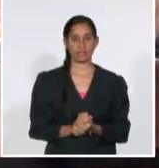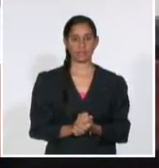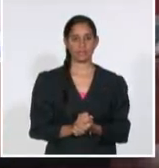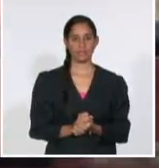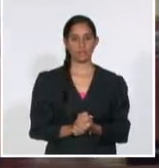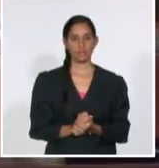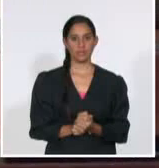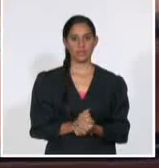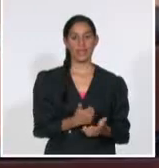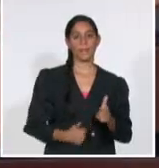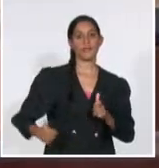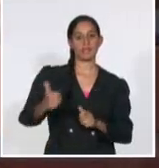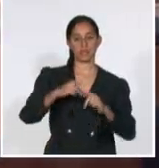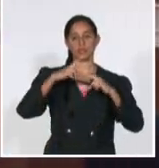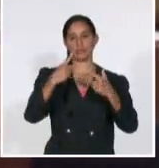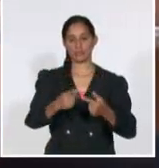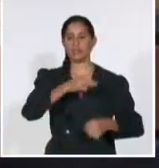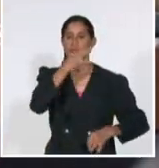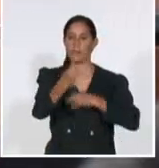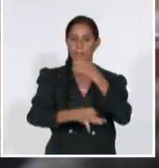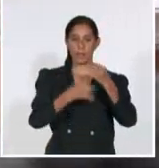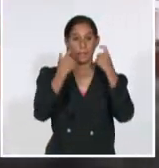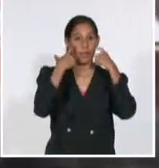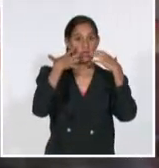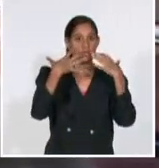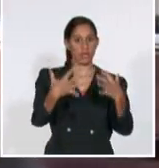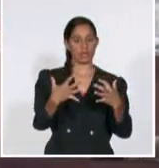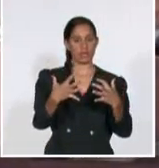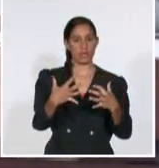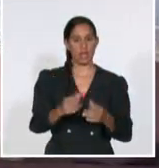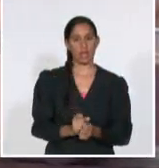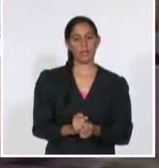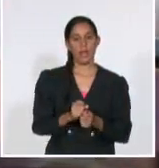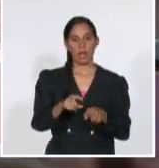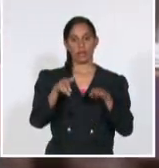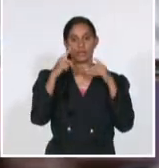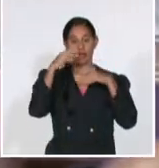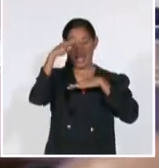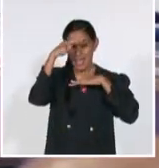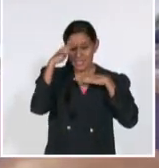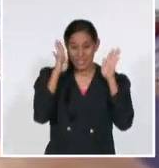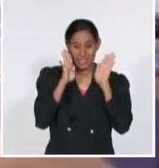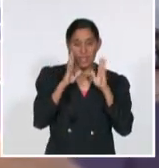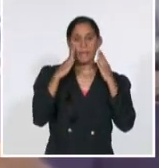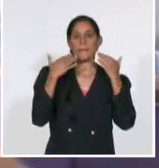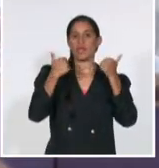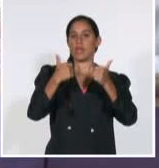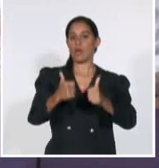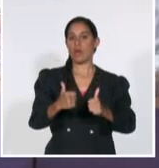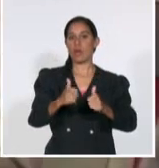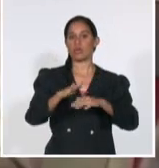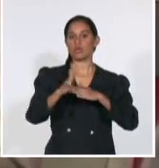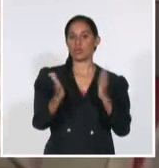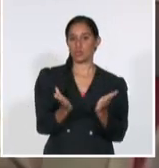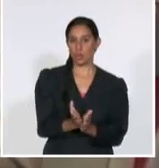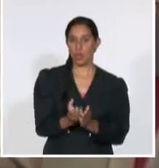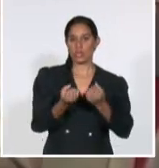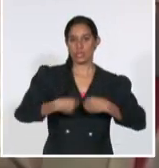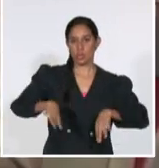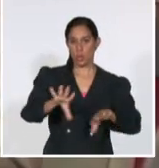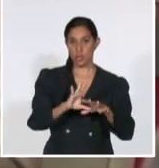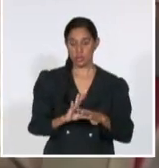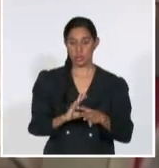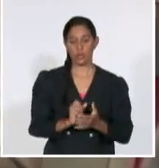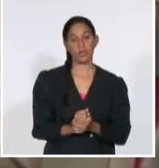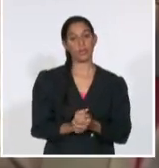cubano recalcó la importancia de ofrecer mayor atención a los programas sociales y aquellas actividades del sector presupuestado que son